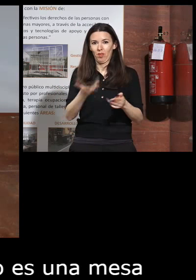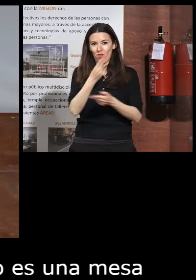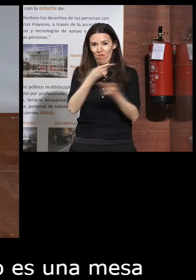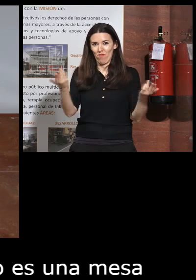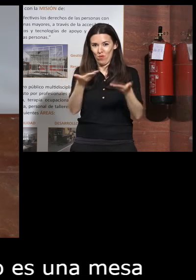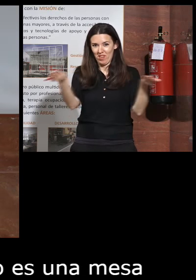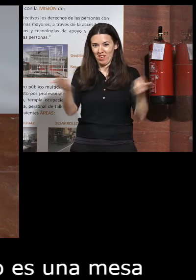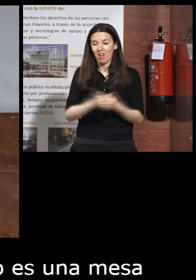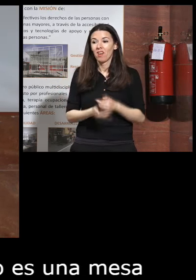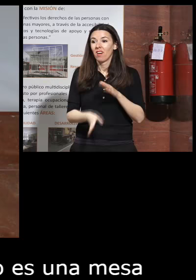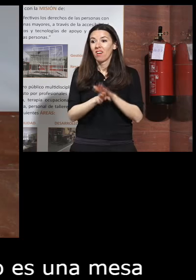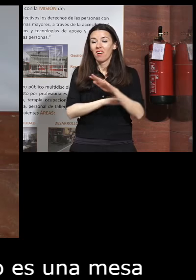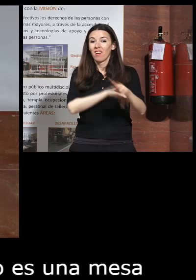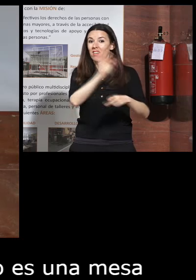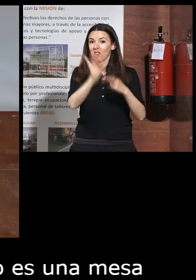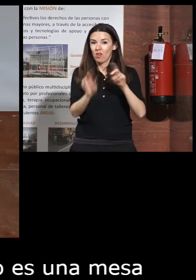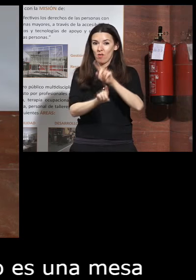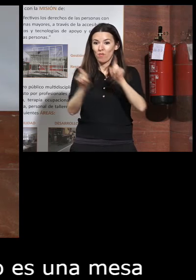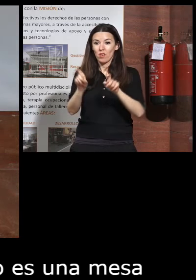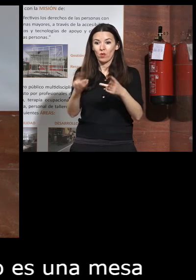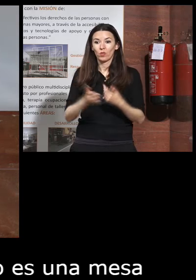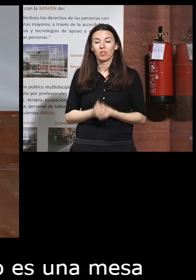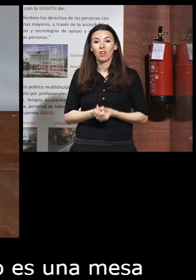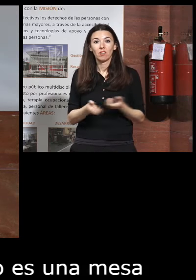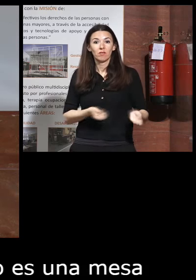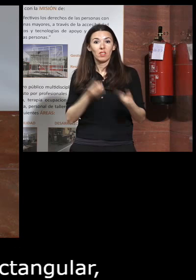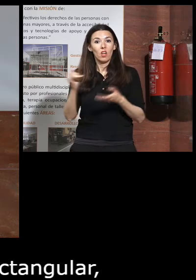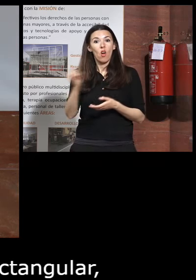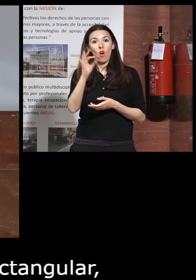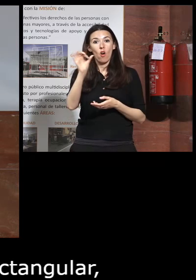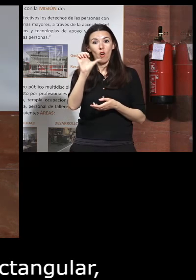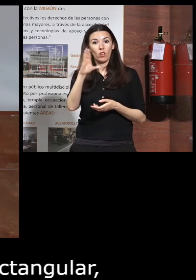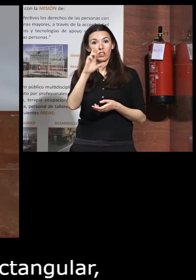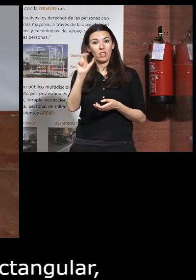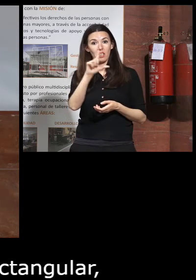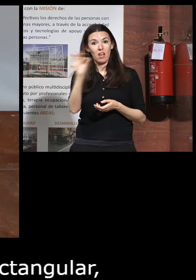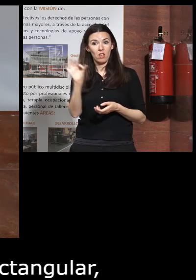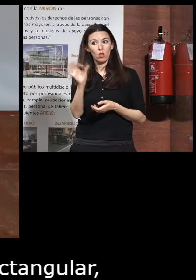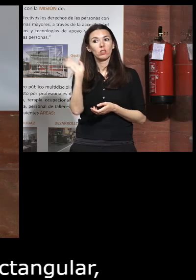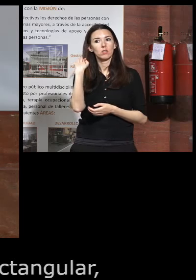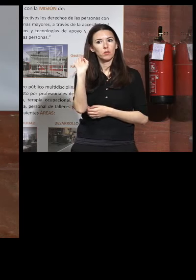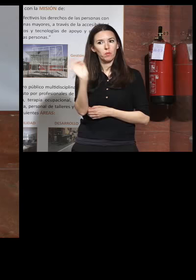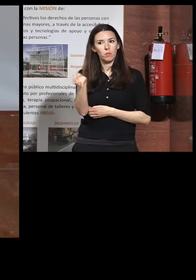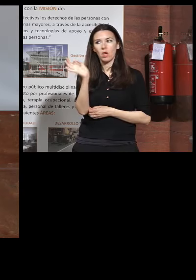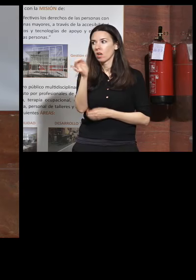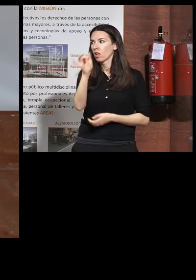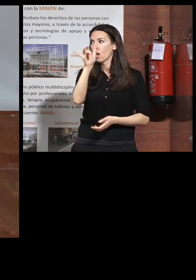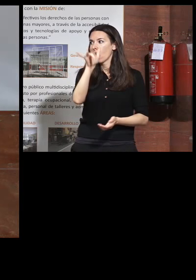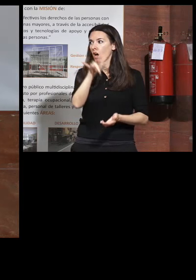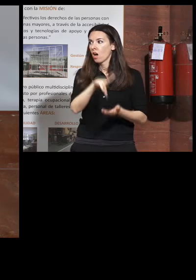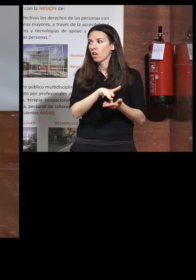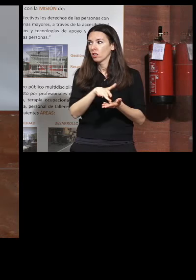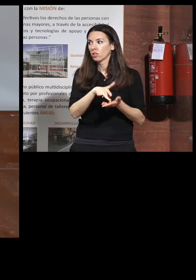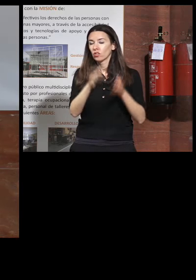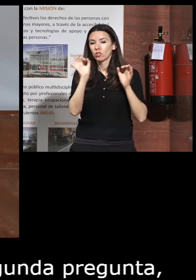pues entonces voy a continuar con la segunda pregunta que se la voy a lanzar a José Carlos aunque es verdad que es que es ciertísimo lo que